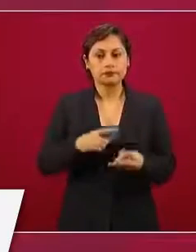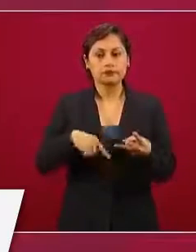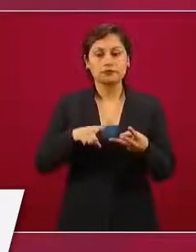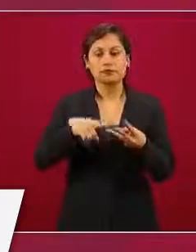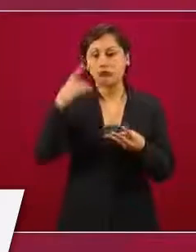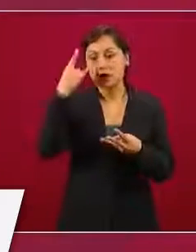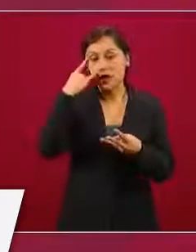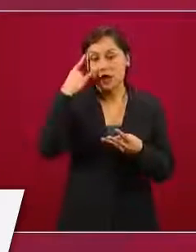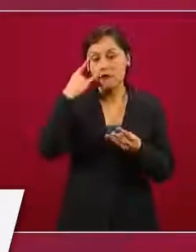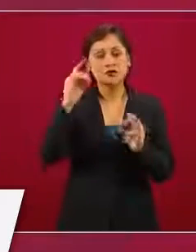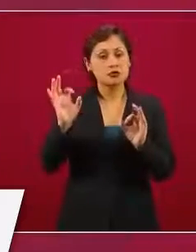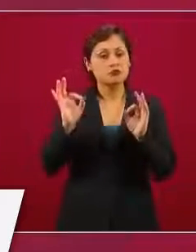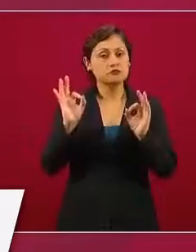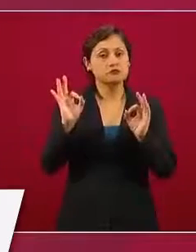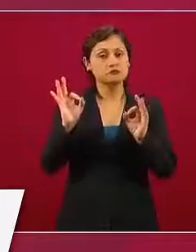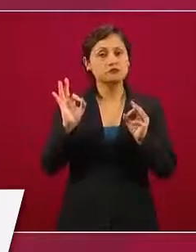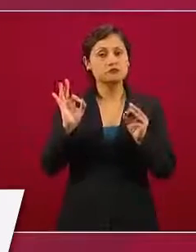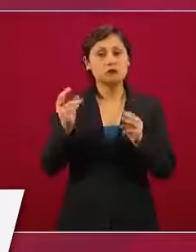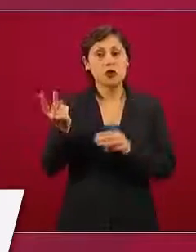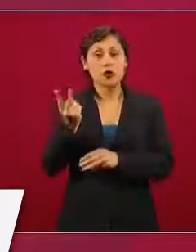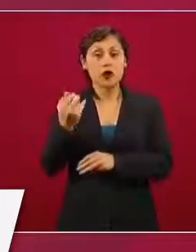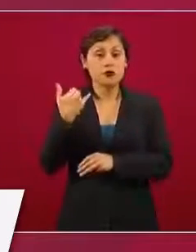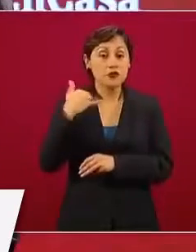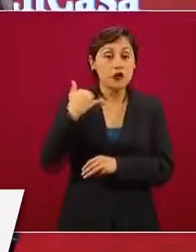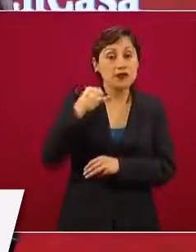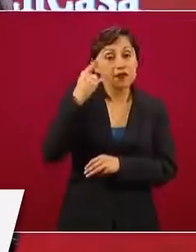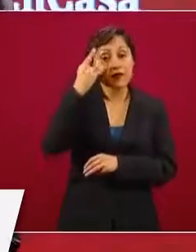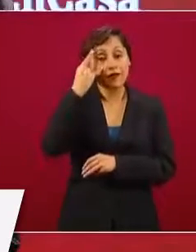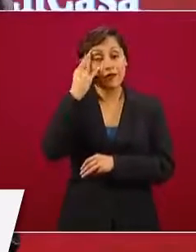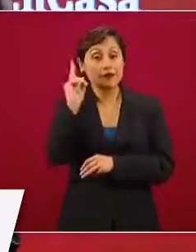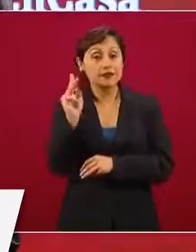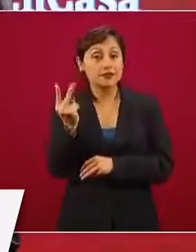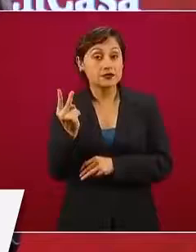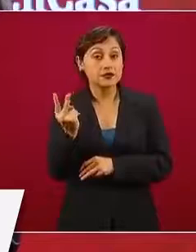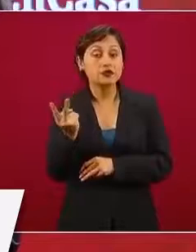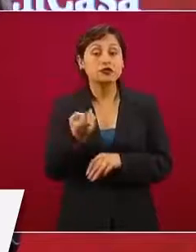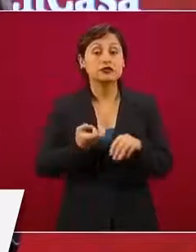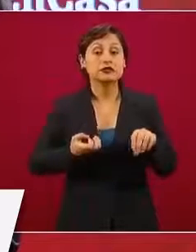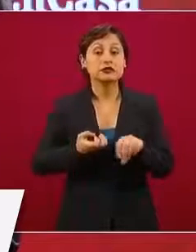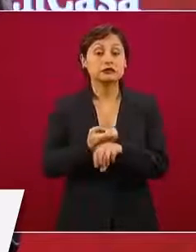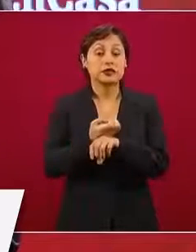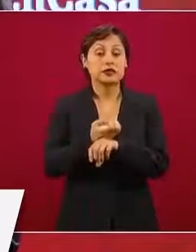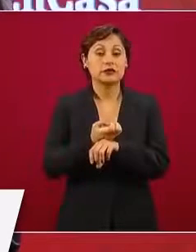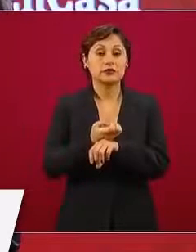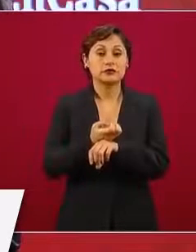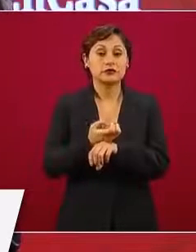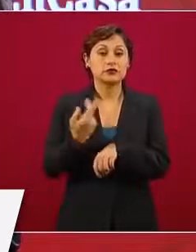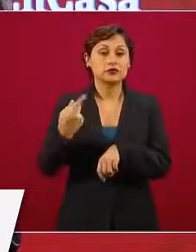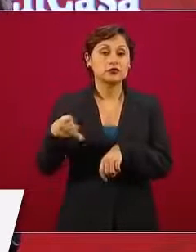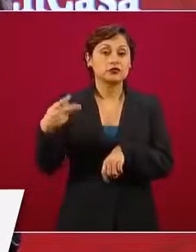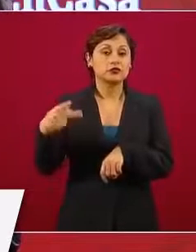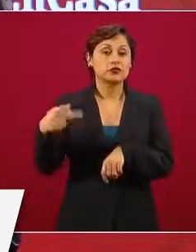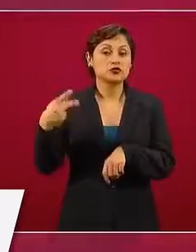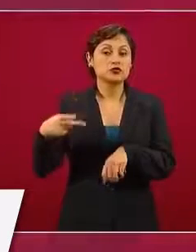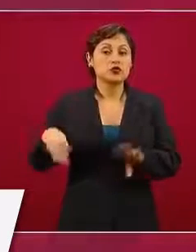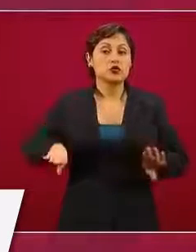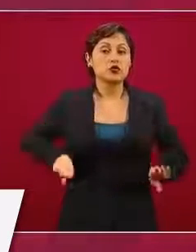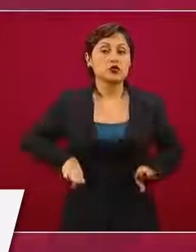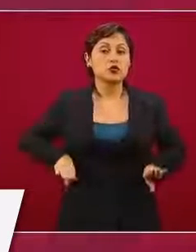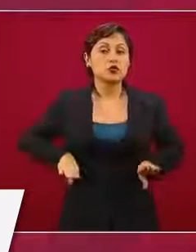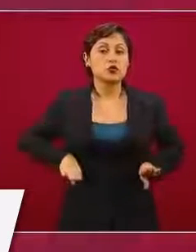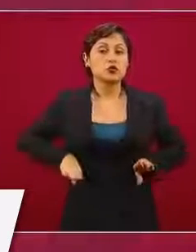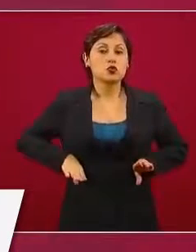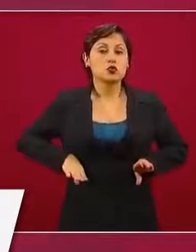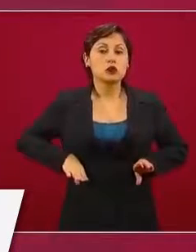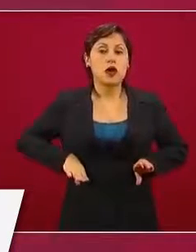Campeche muy bien, Yucatán y Campeche son de los estados con menos delitos,